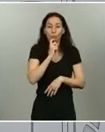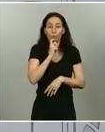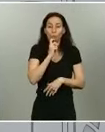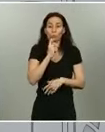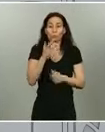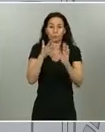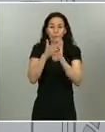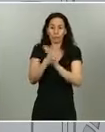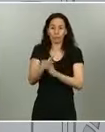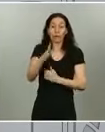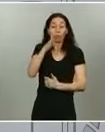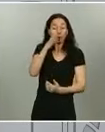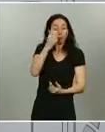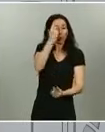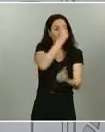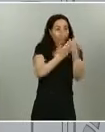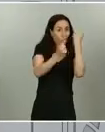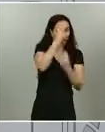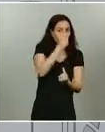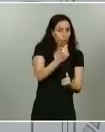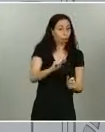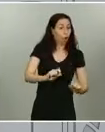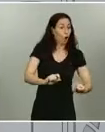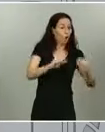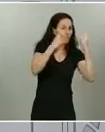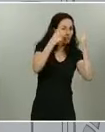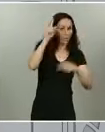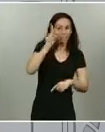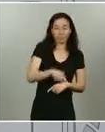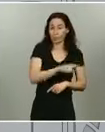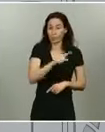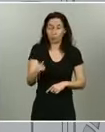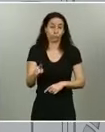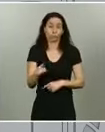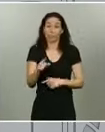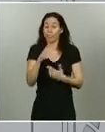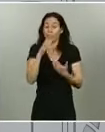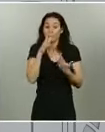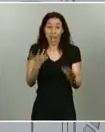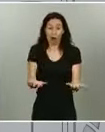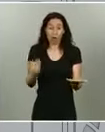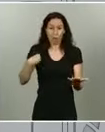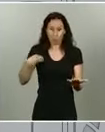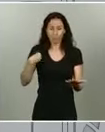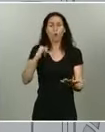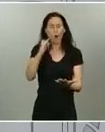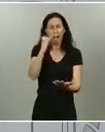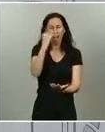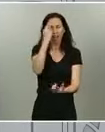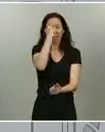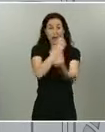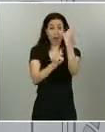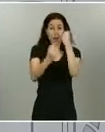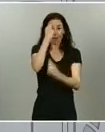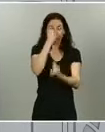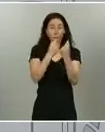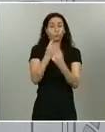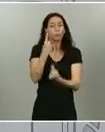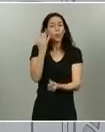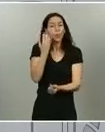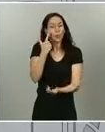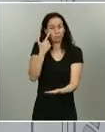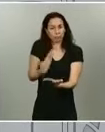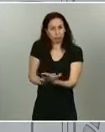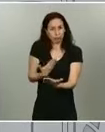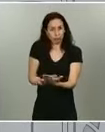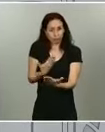con otros. En este caso damos siempre datos confirmados. Ahora mismo sabemos que hay una serie de datos que tienen que verificarse en el origen, en las